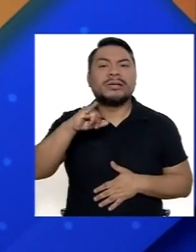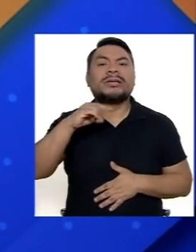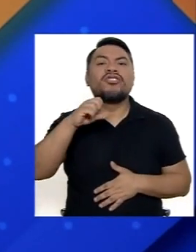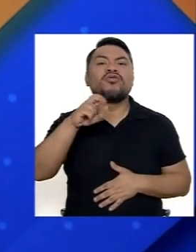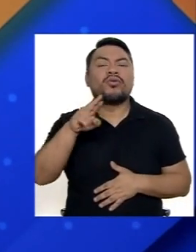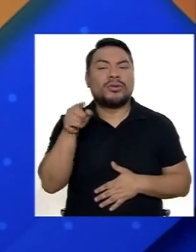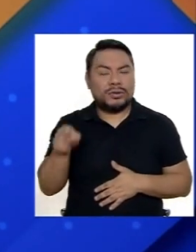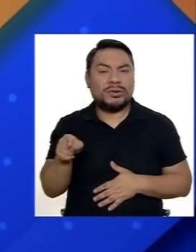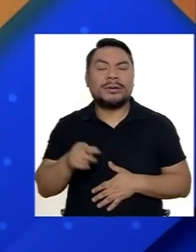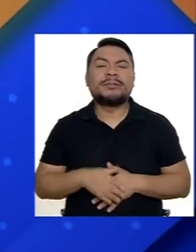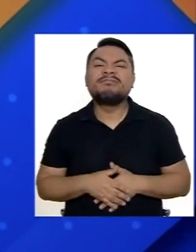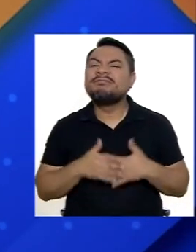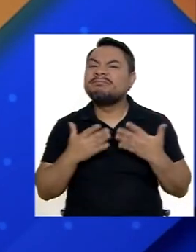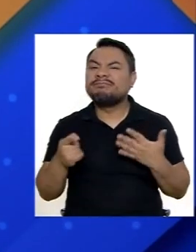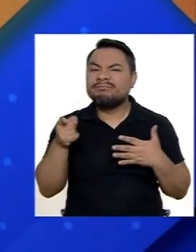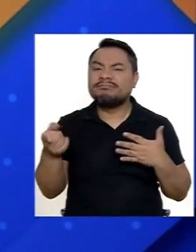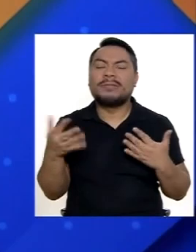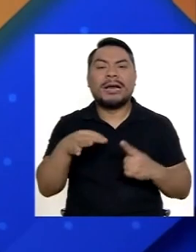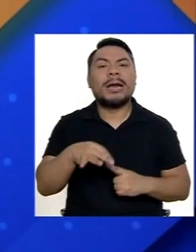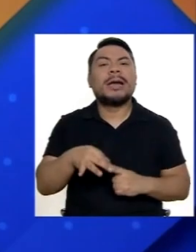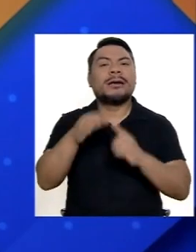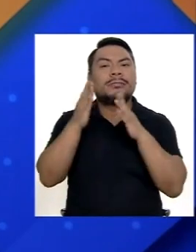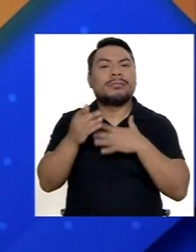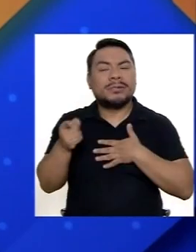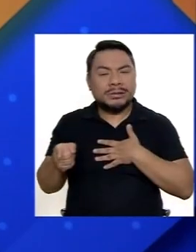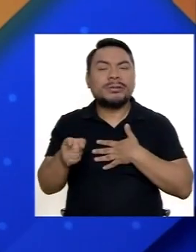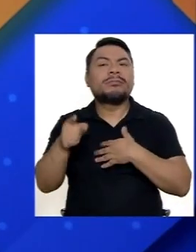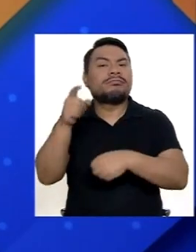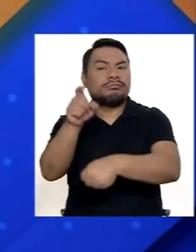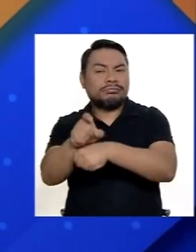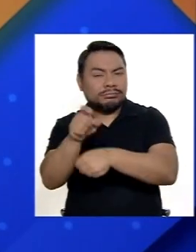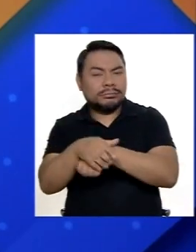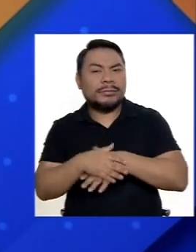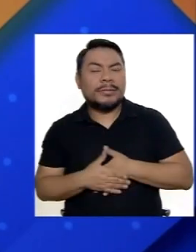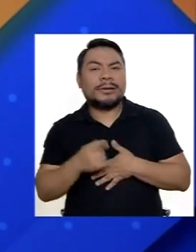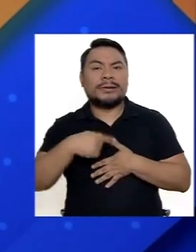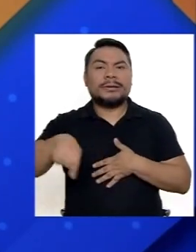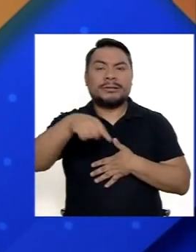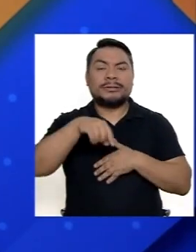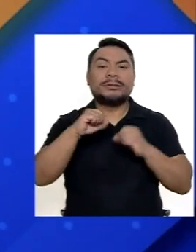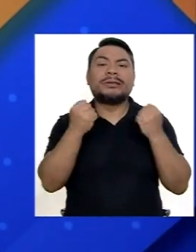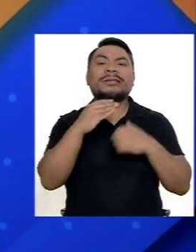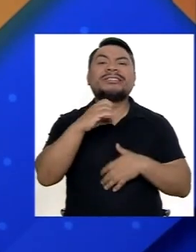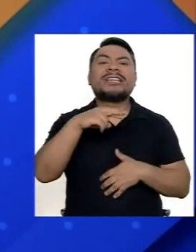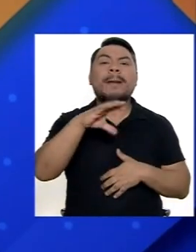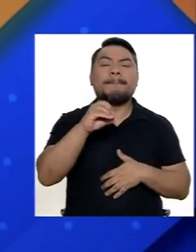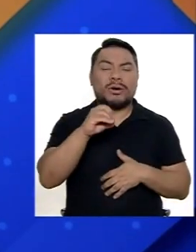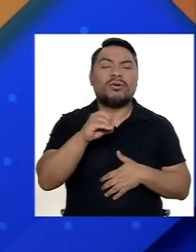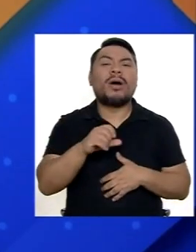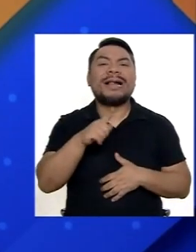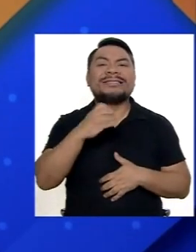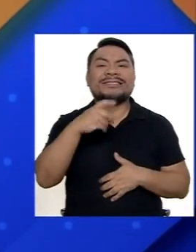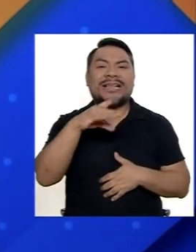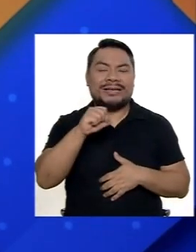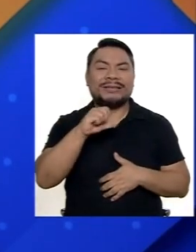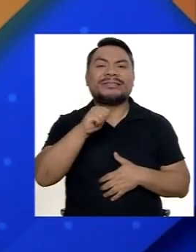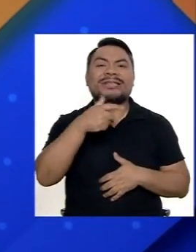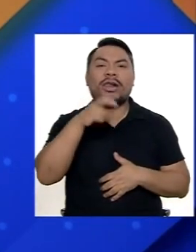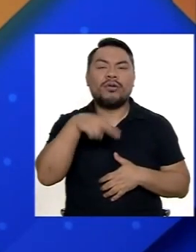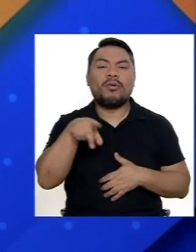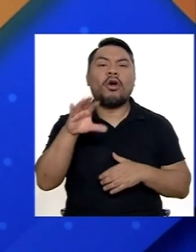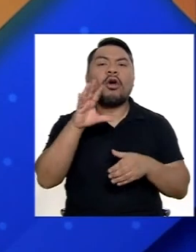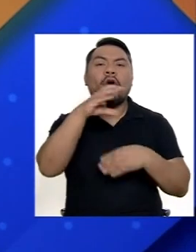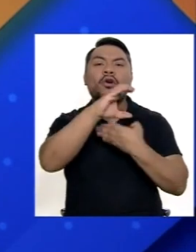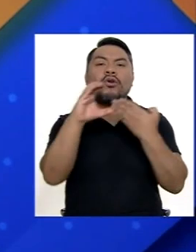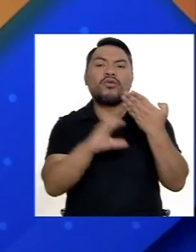Igorov Manrique Basauri Él es especialista en capacitación Del CETPRO Alcide Salomón Zorrilla